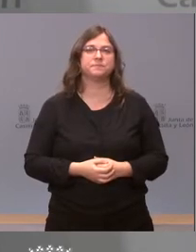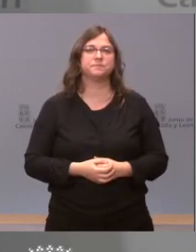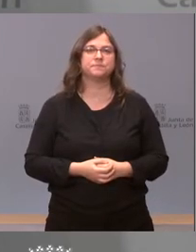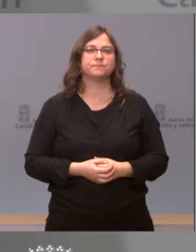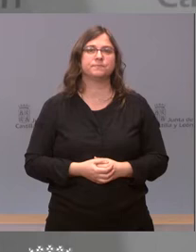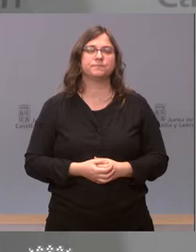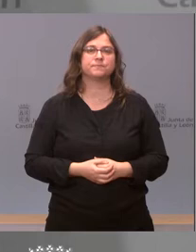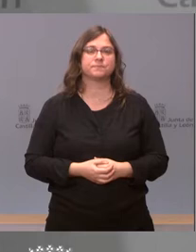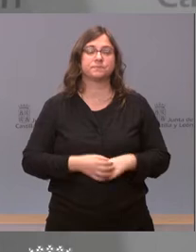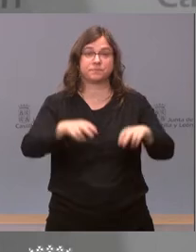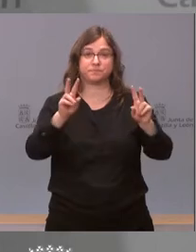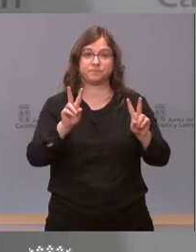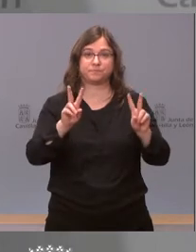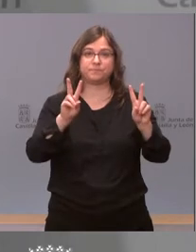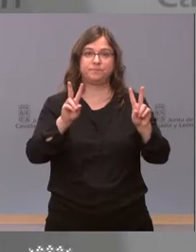Sobre